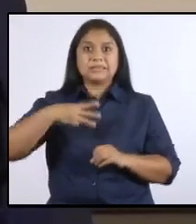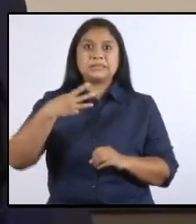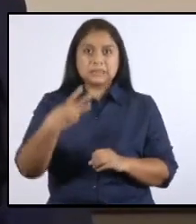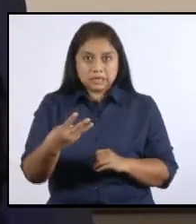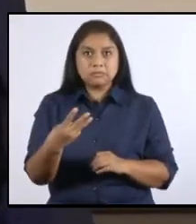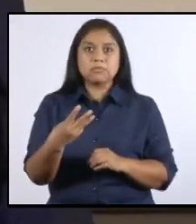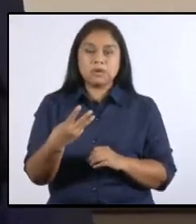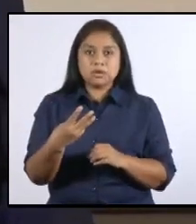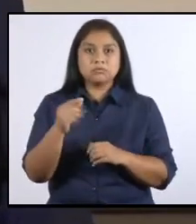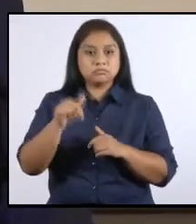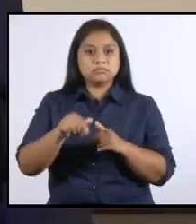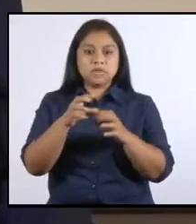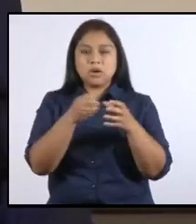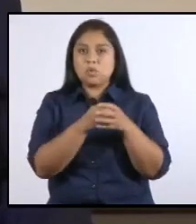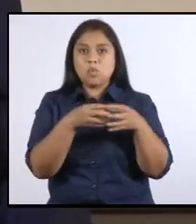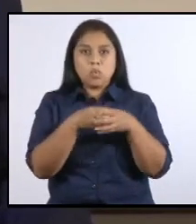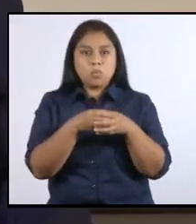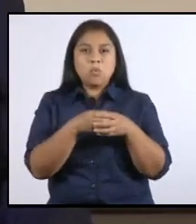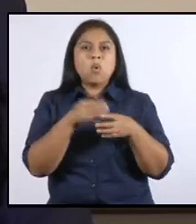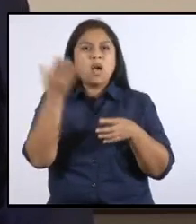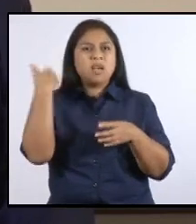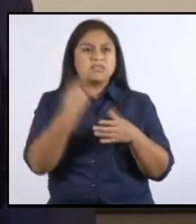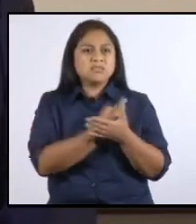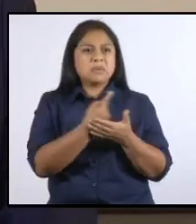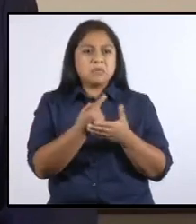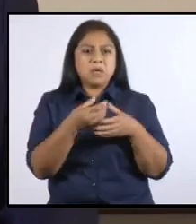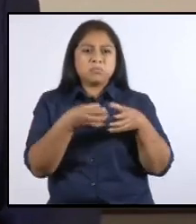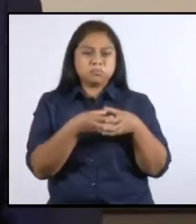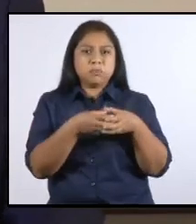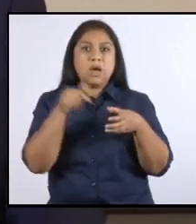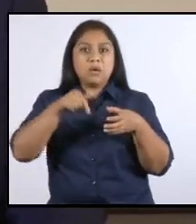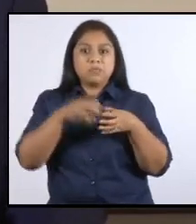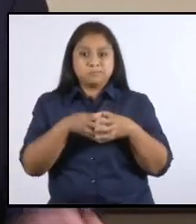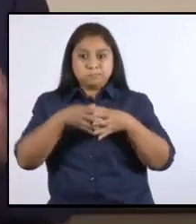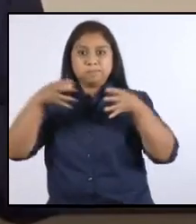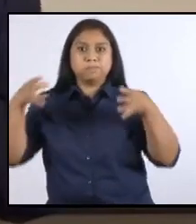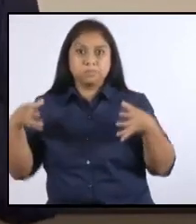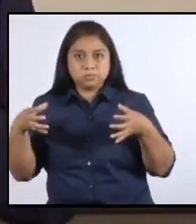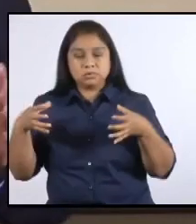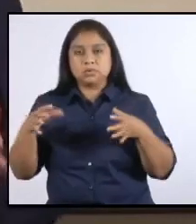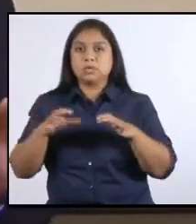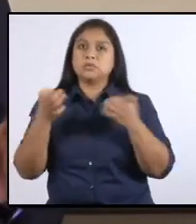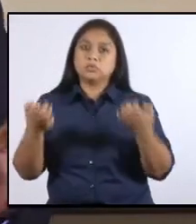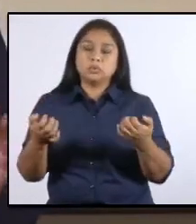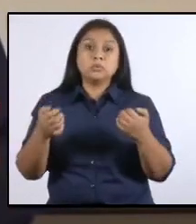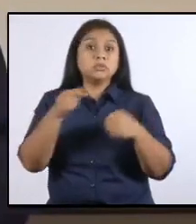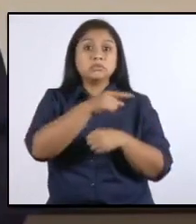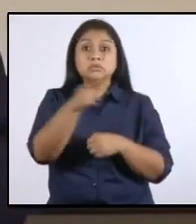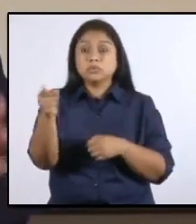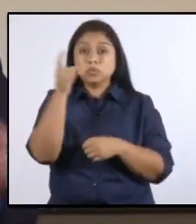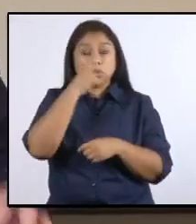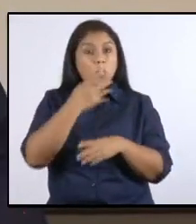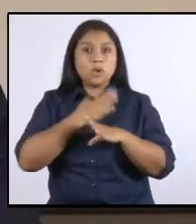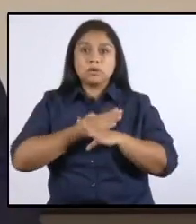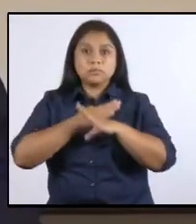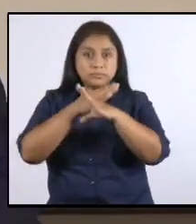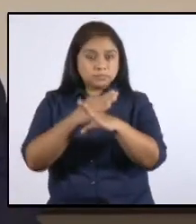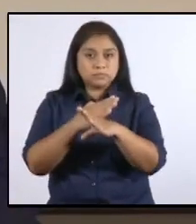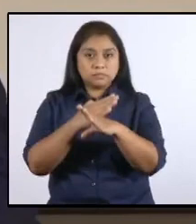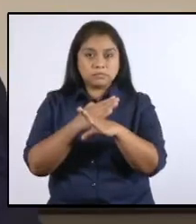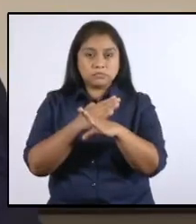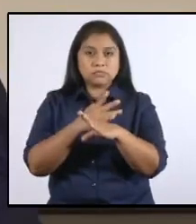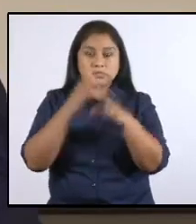de casos en relación a la semana pasada. Por lo tanto, si no tomamos medidas drásticas,